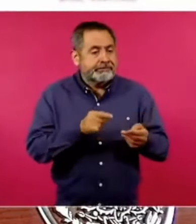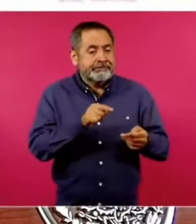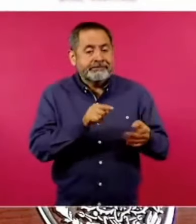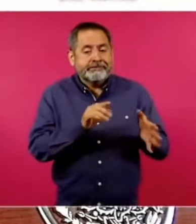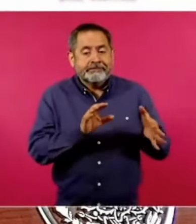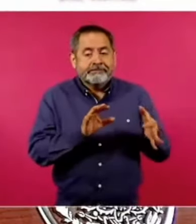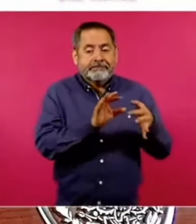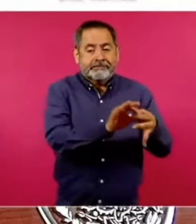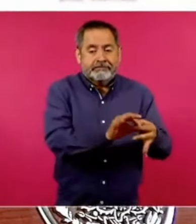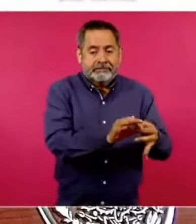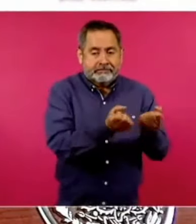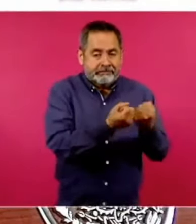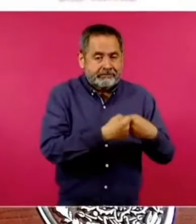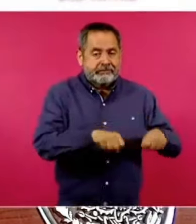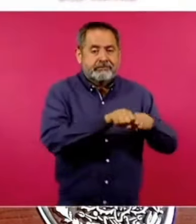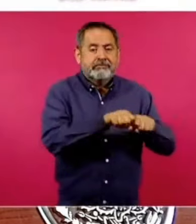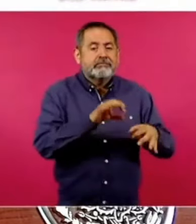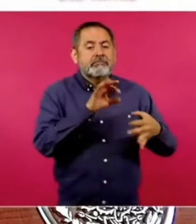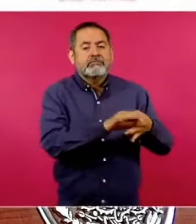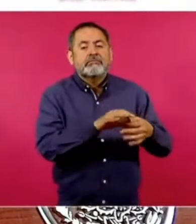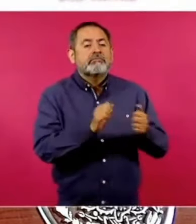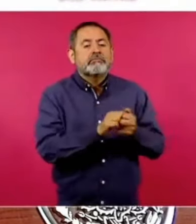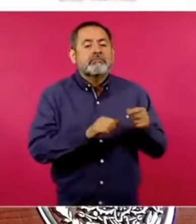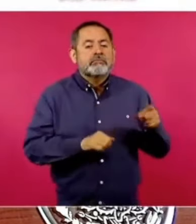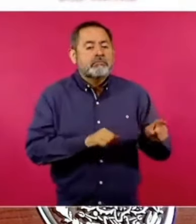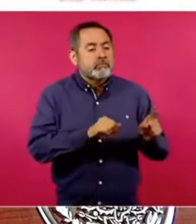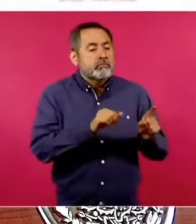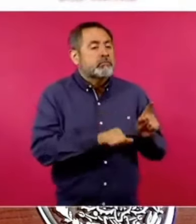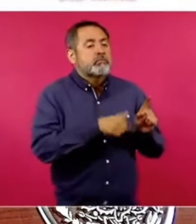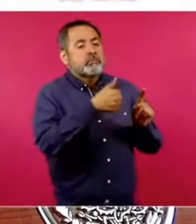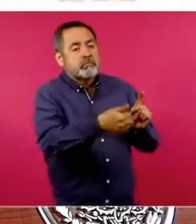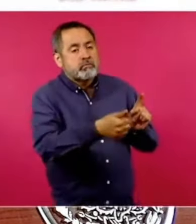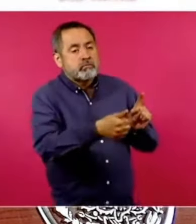de otras,